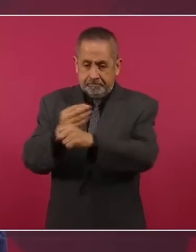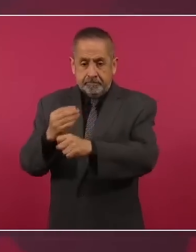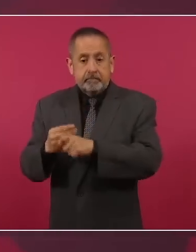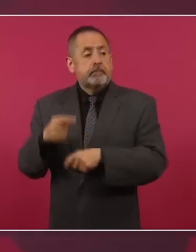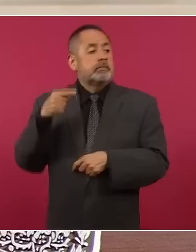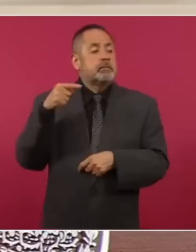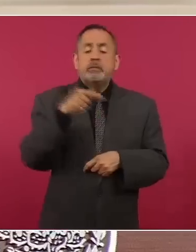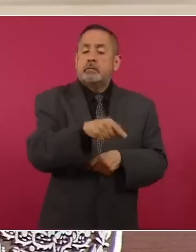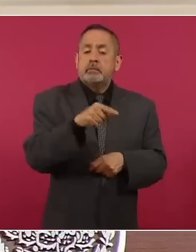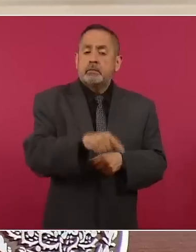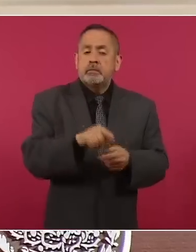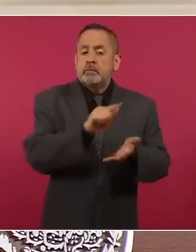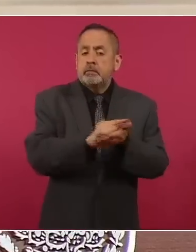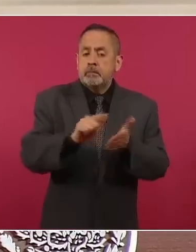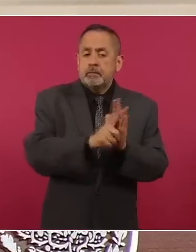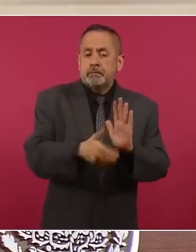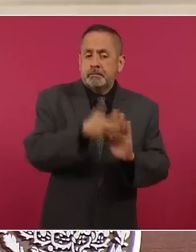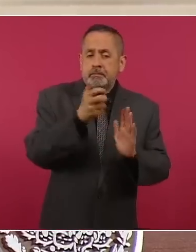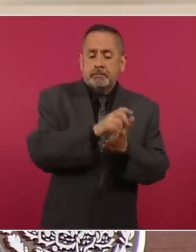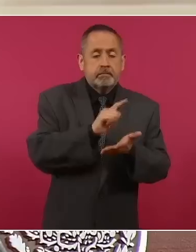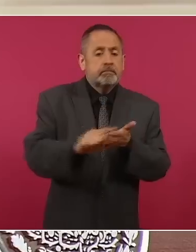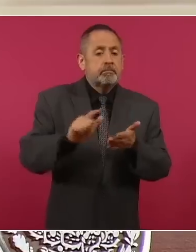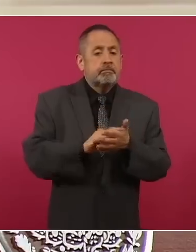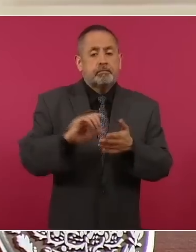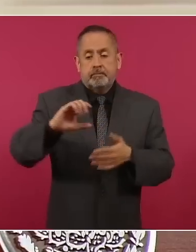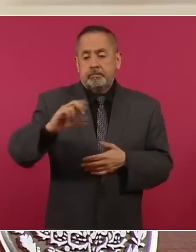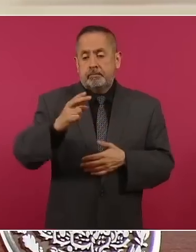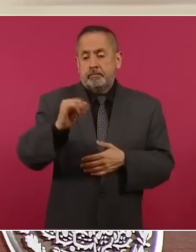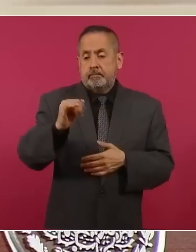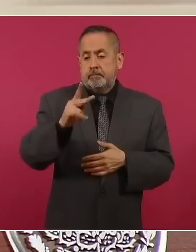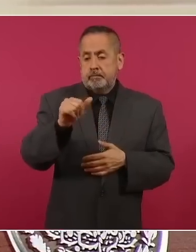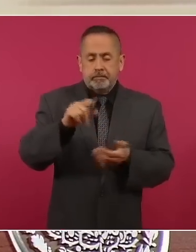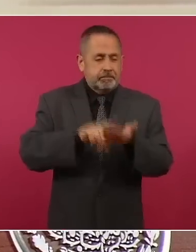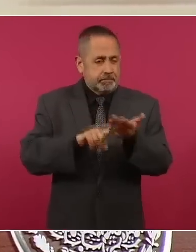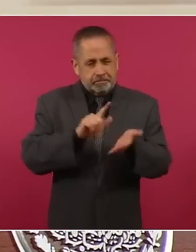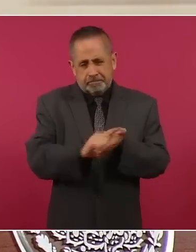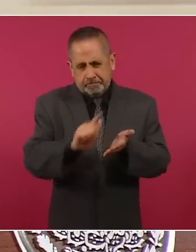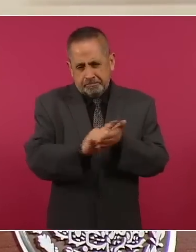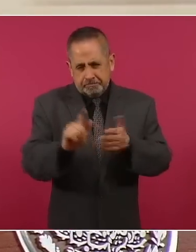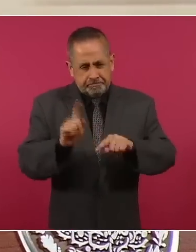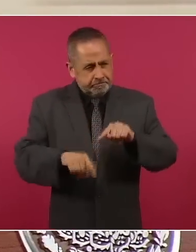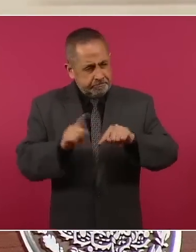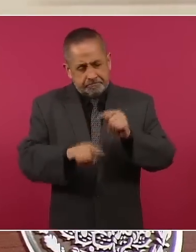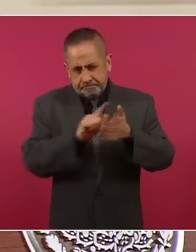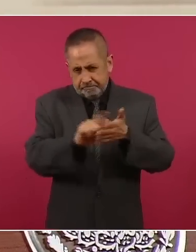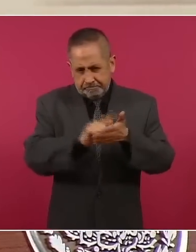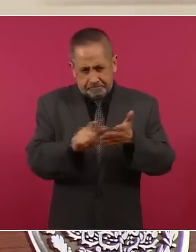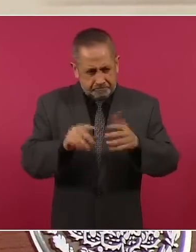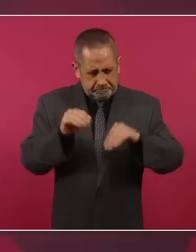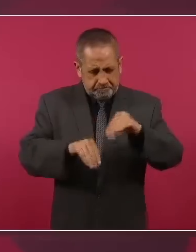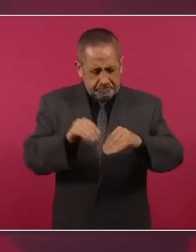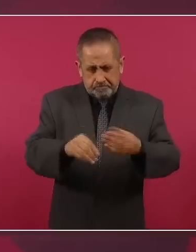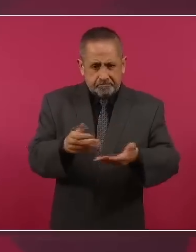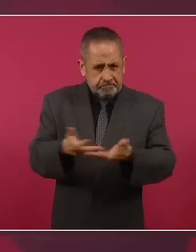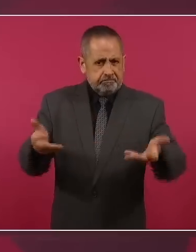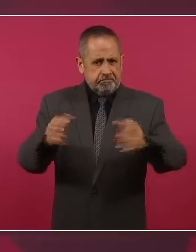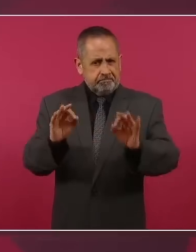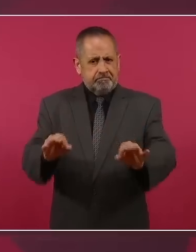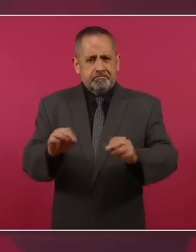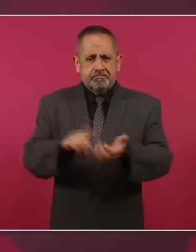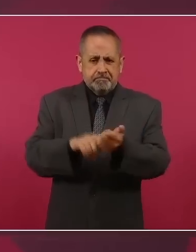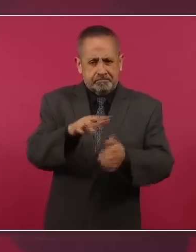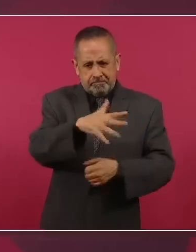el puerto de Chiapas y se está creando infraestructura,